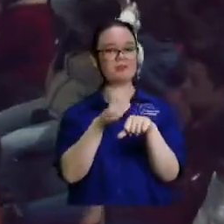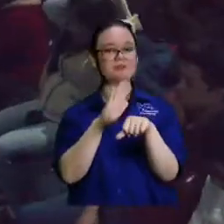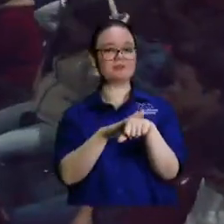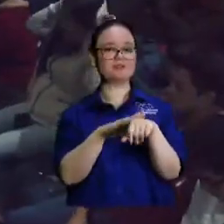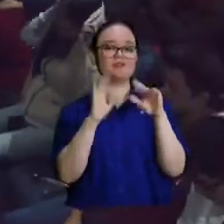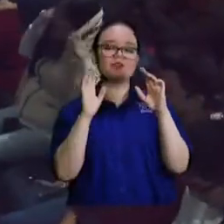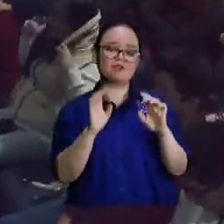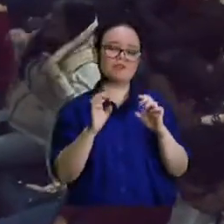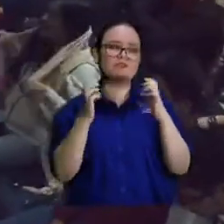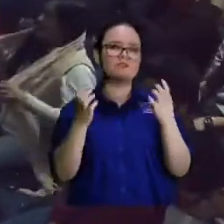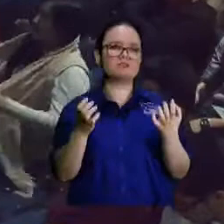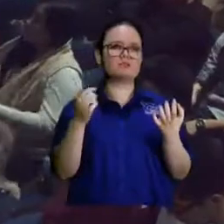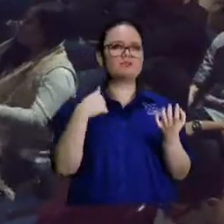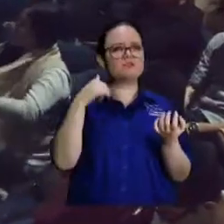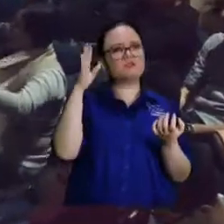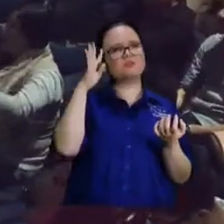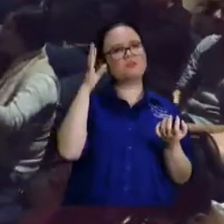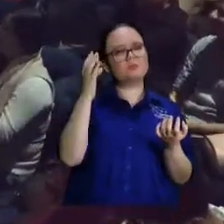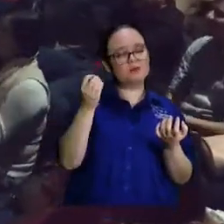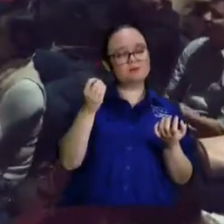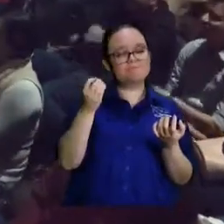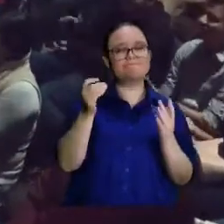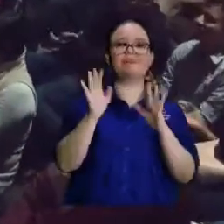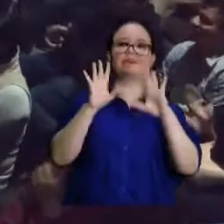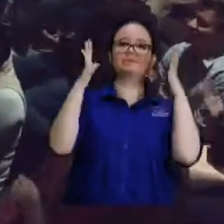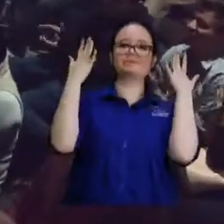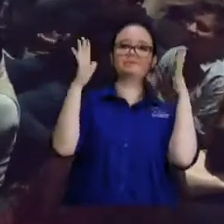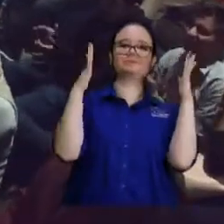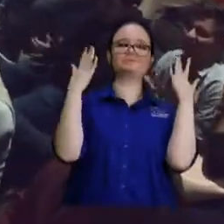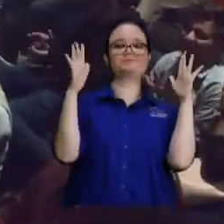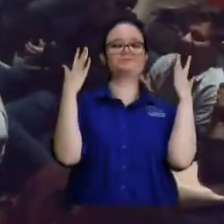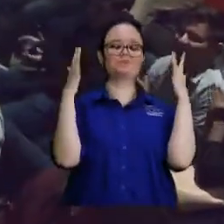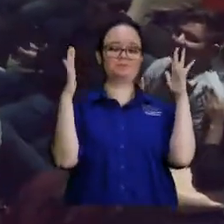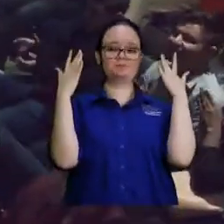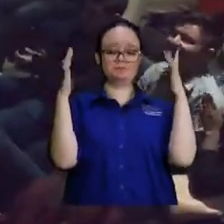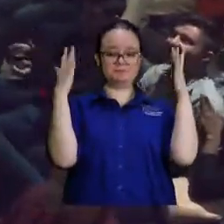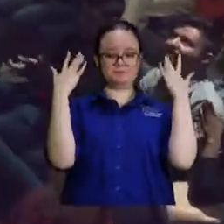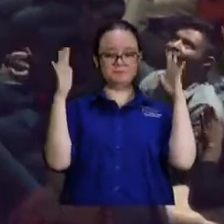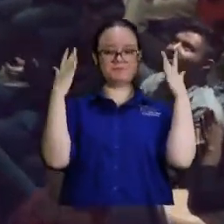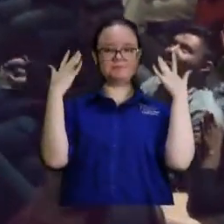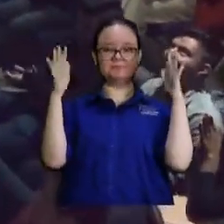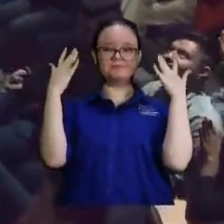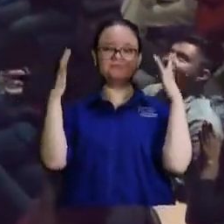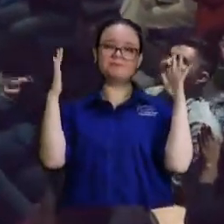¿por qué estoy diciendo? denle un aplauso otra vez al Señor por favor ¿por qué estoy diciendo esto?